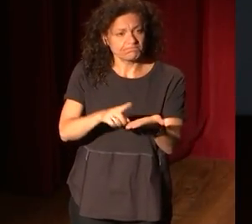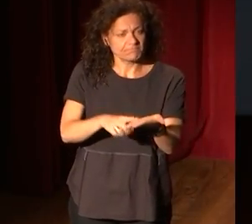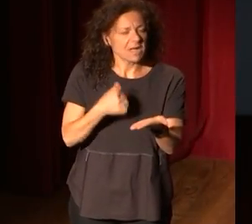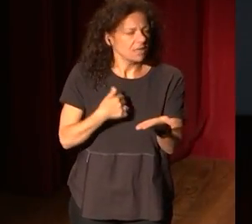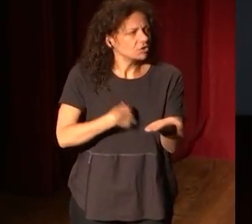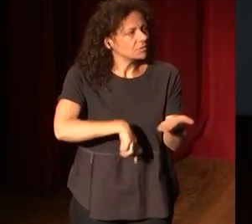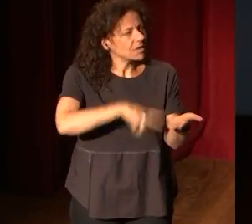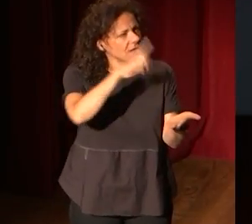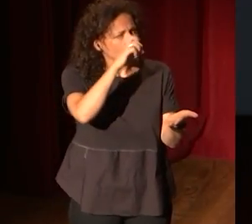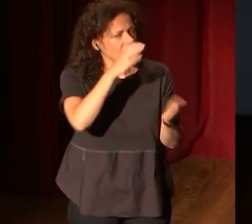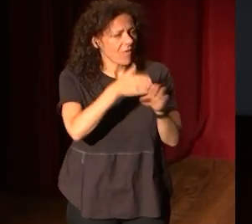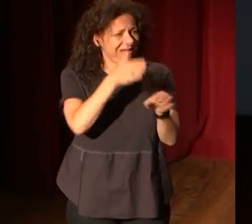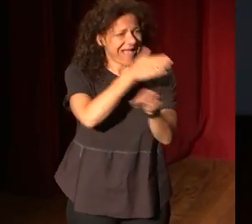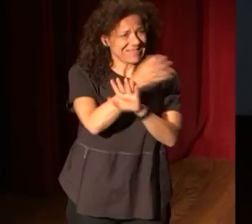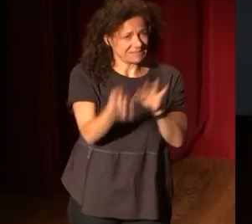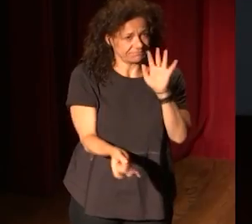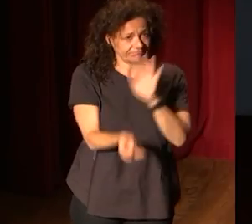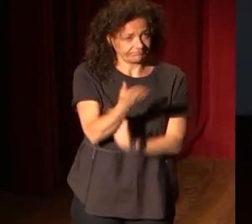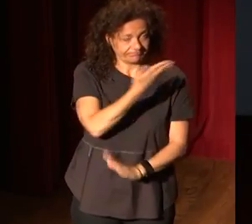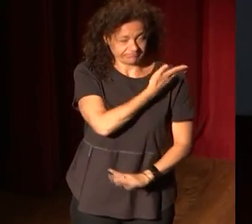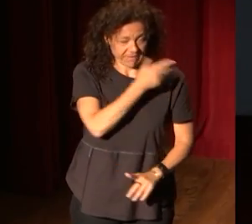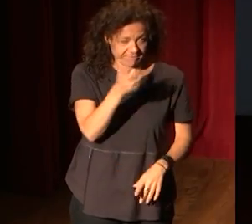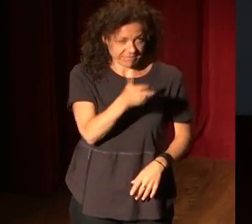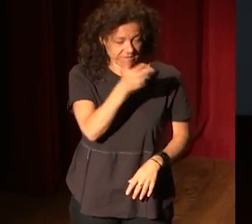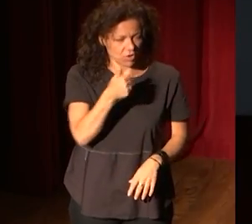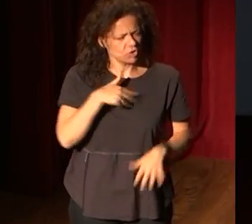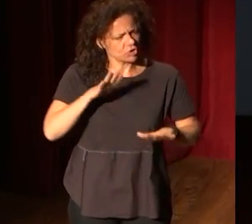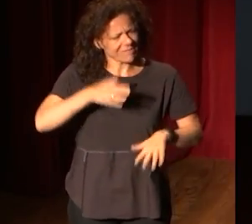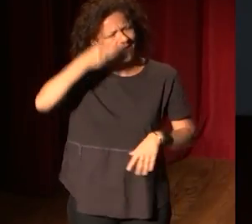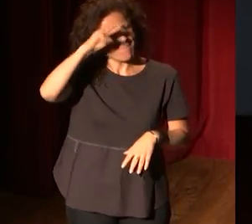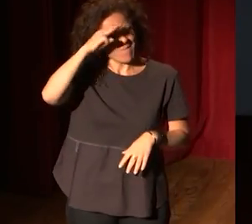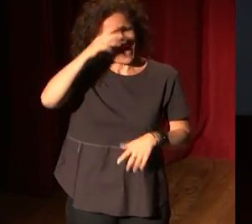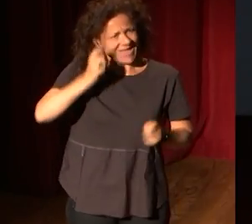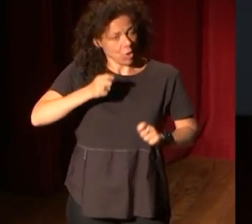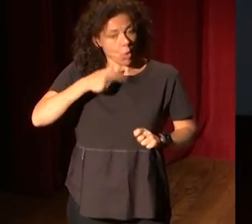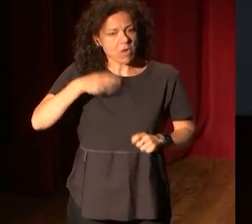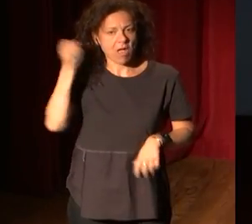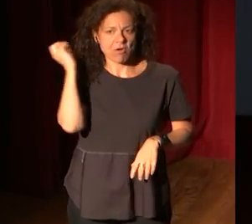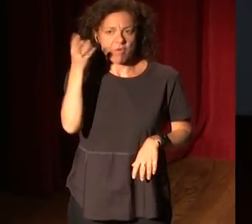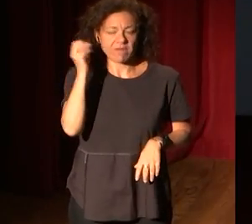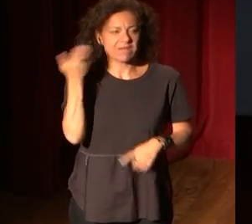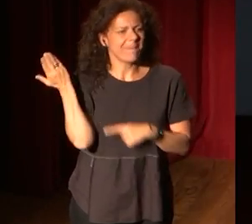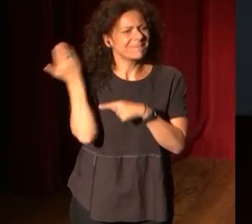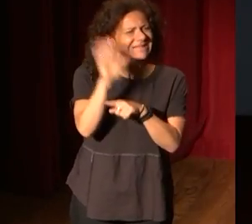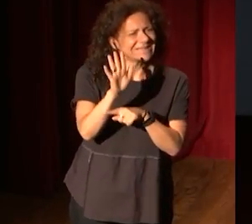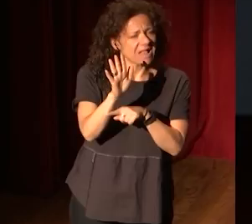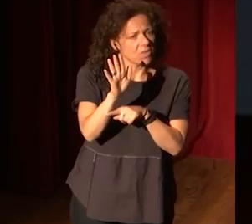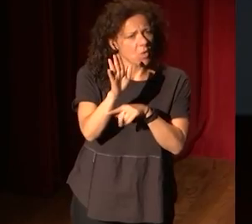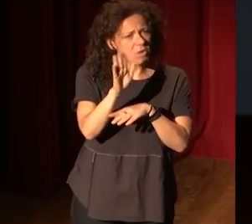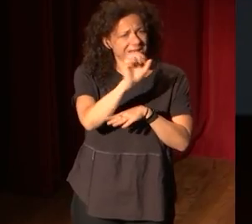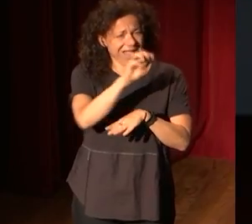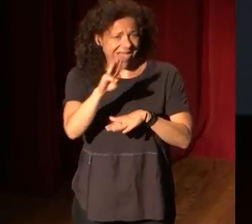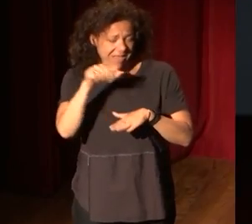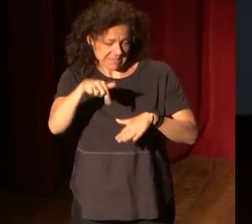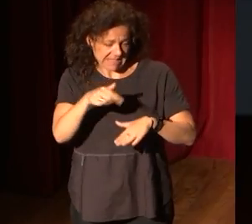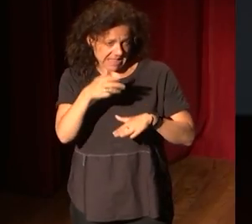recuerdo, antes de que apareciera este vídeo, estaba yo en México en una conferencia y estábamos presentando una aplicación que es del